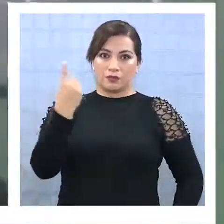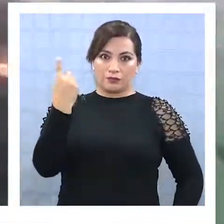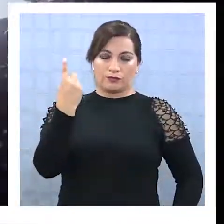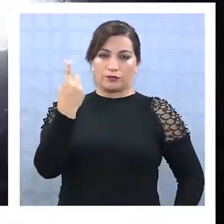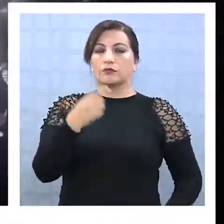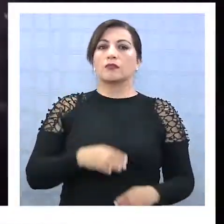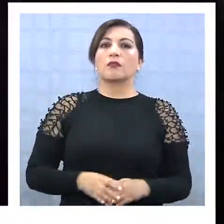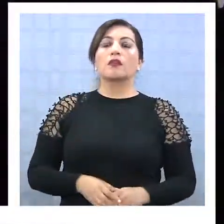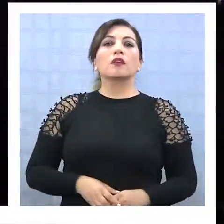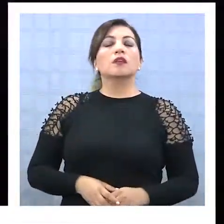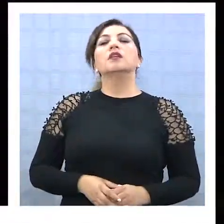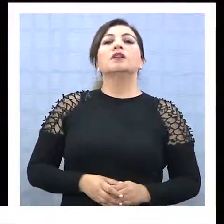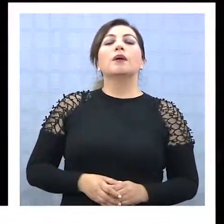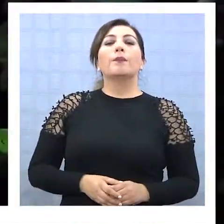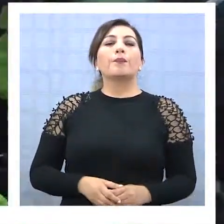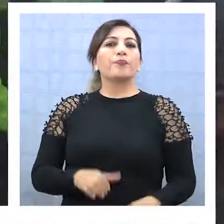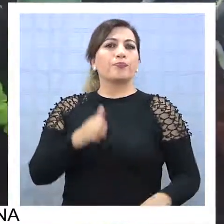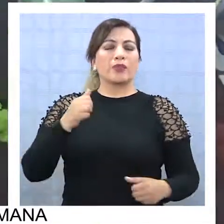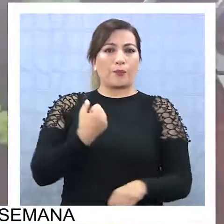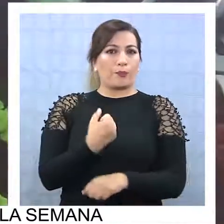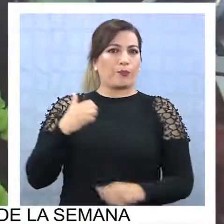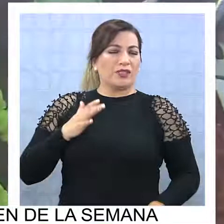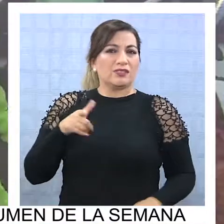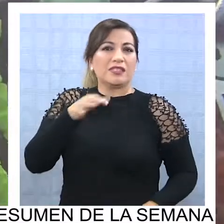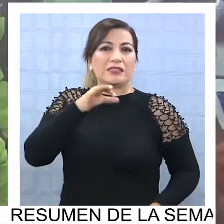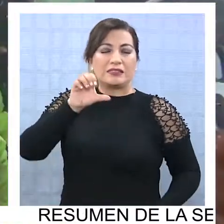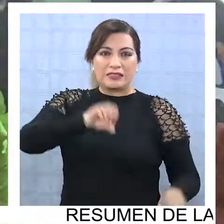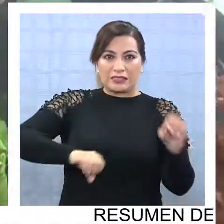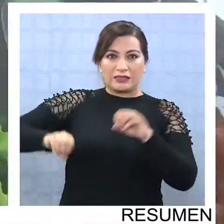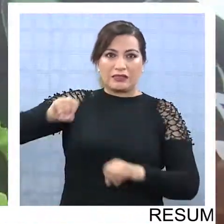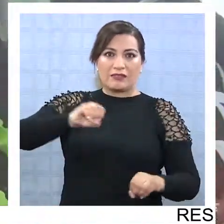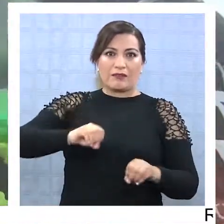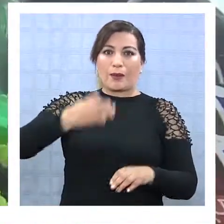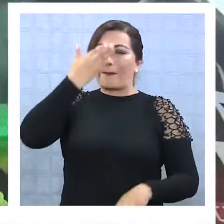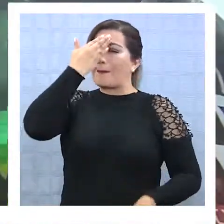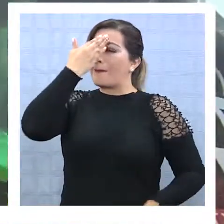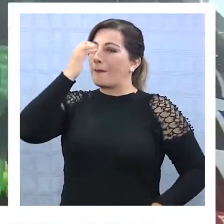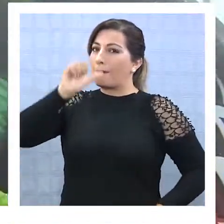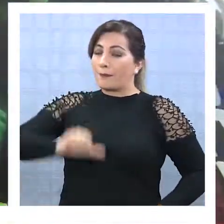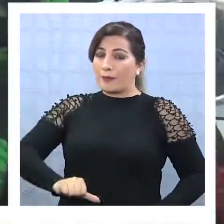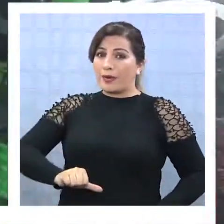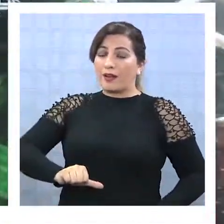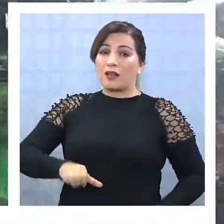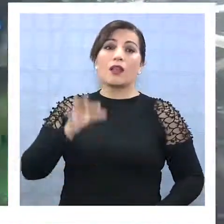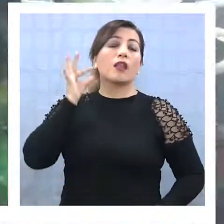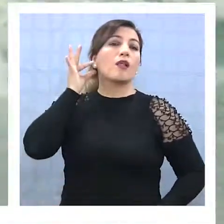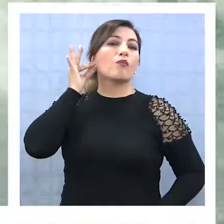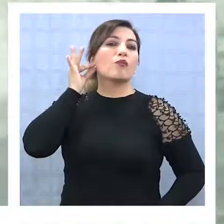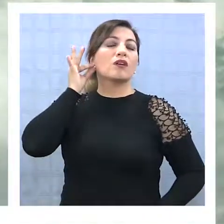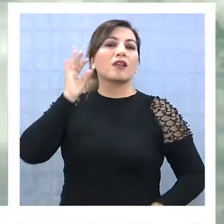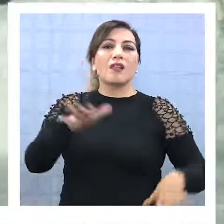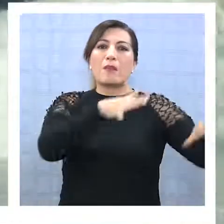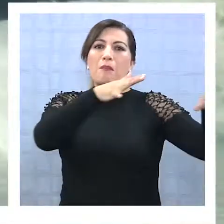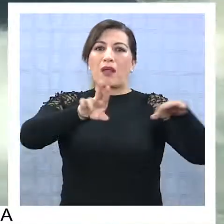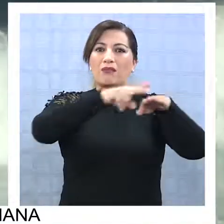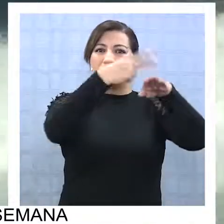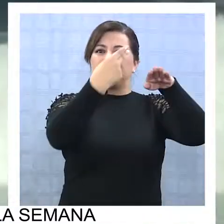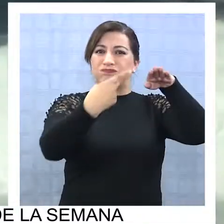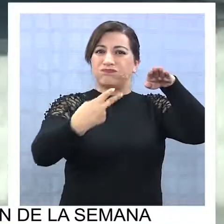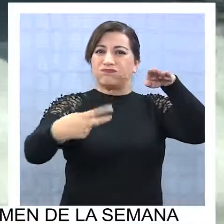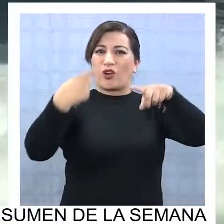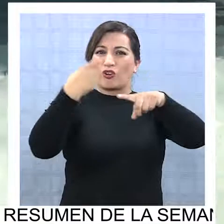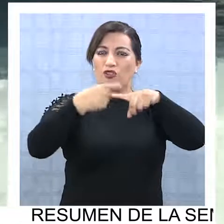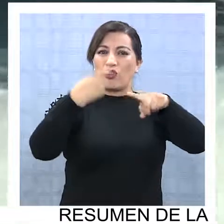Según la policía científica, las malas condiciones climatológicas hicieron que la deportista fuera arrastrada hasta un sector